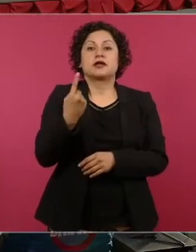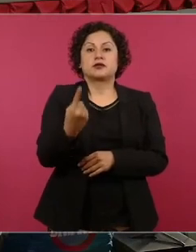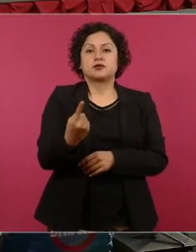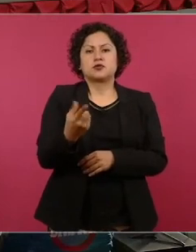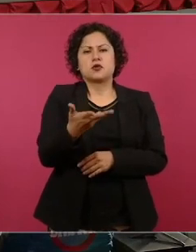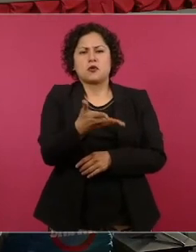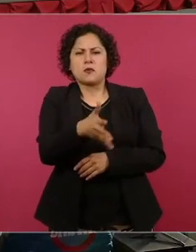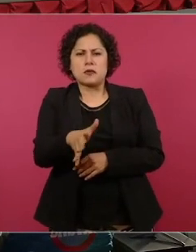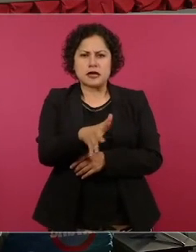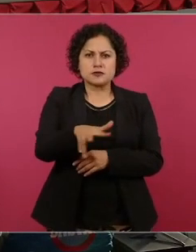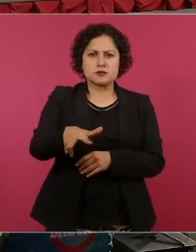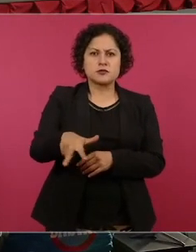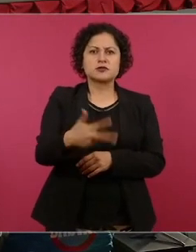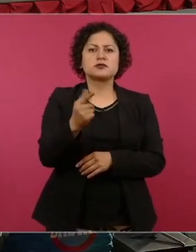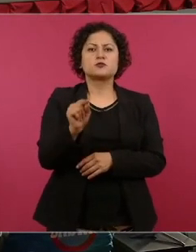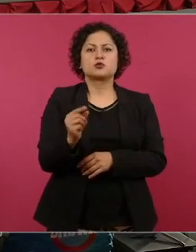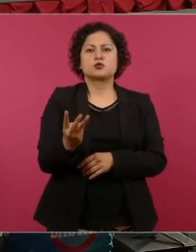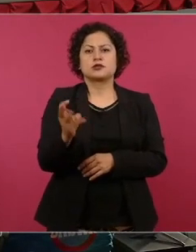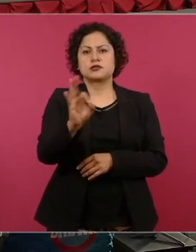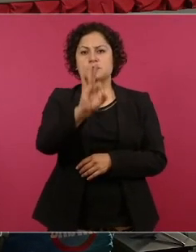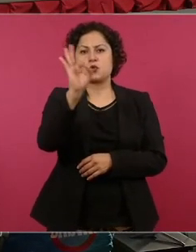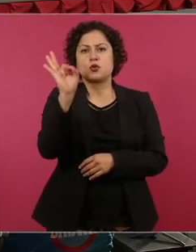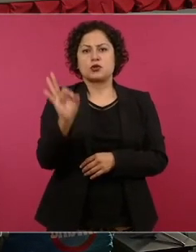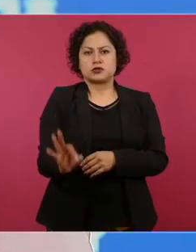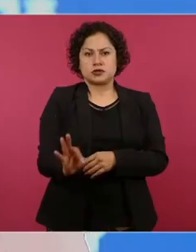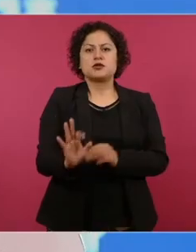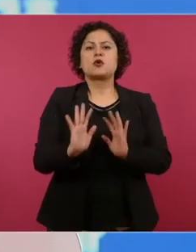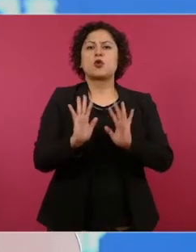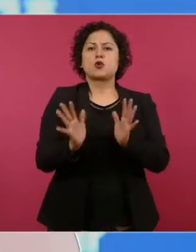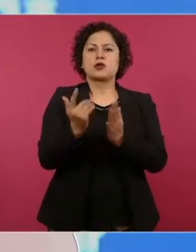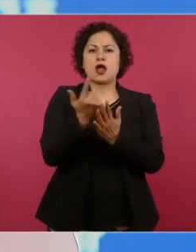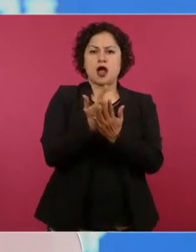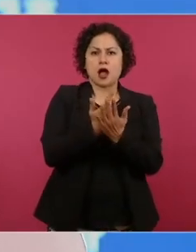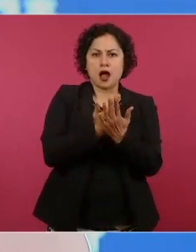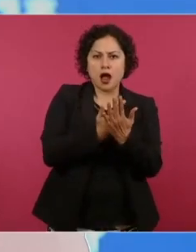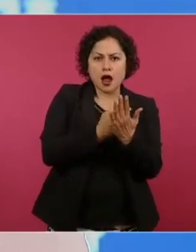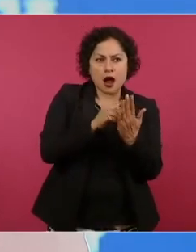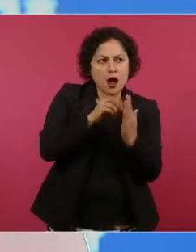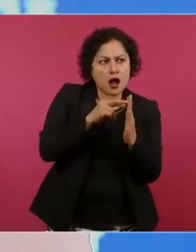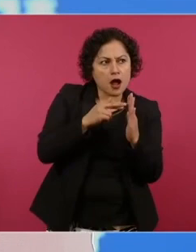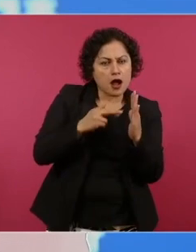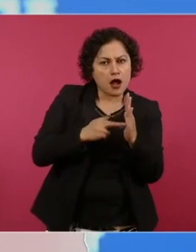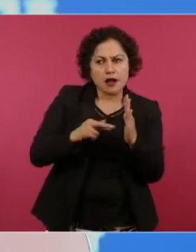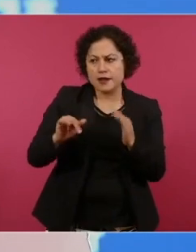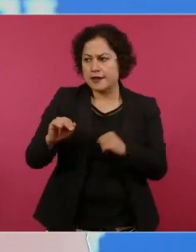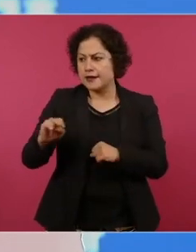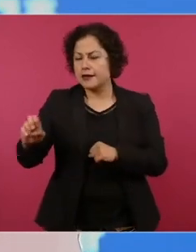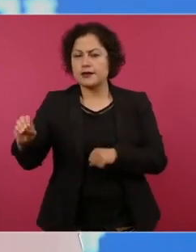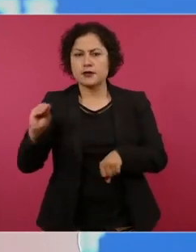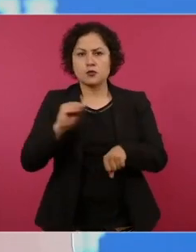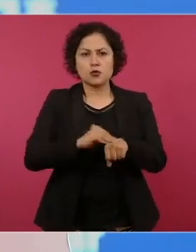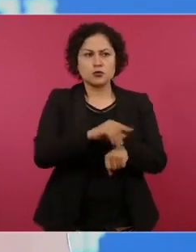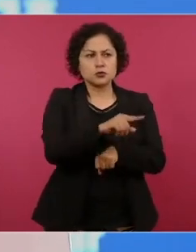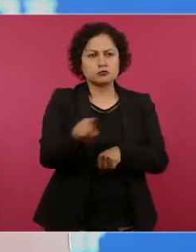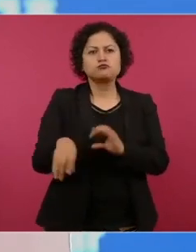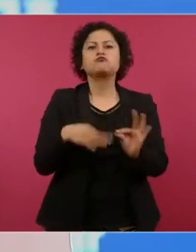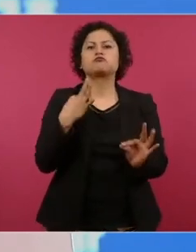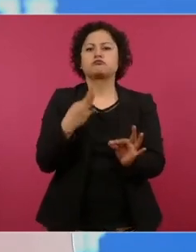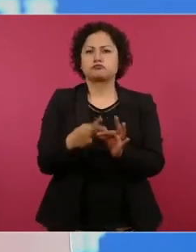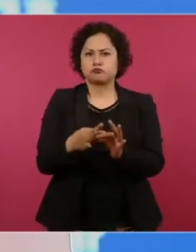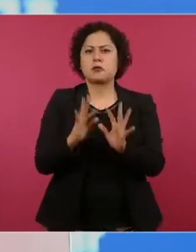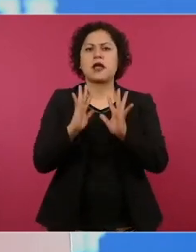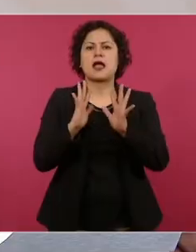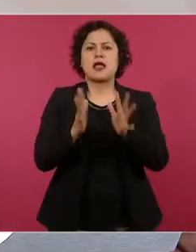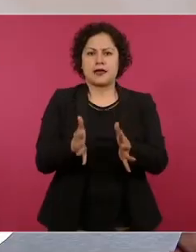el 13.3 por ciento, cumplieron con los requisitos que estableció el INE para participar en la jornada